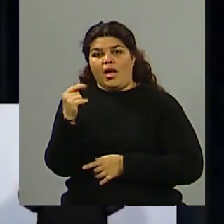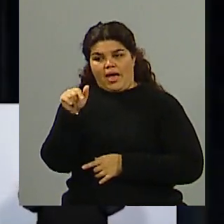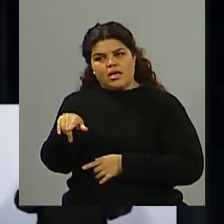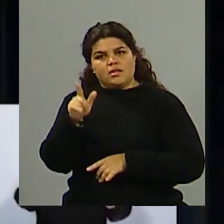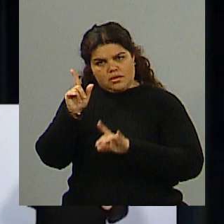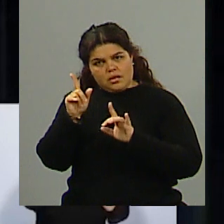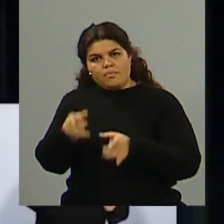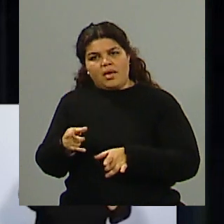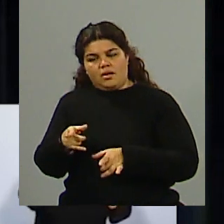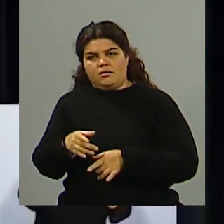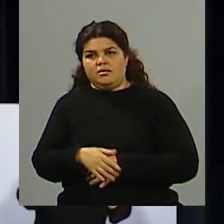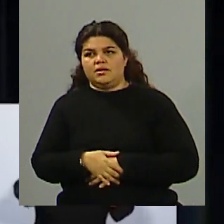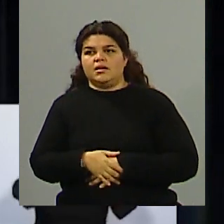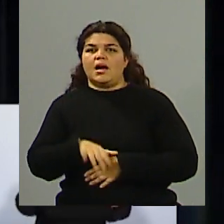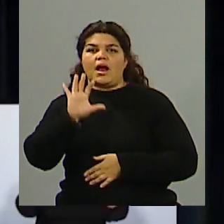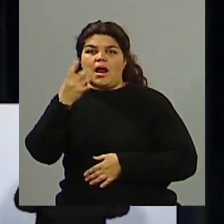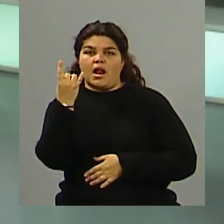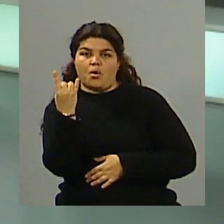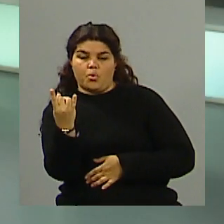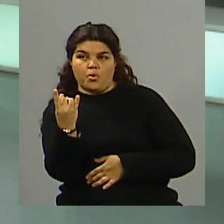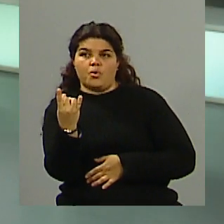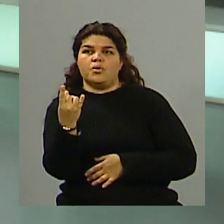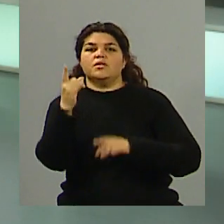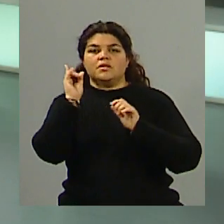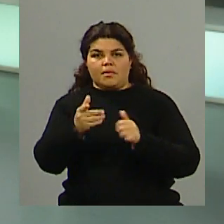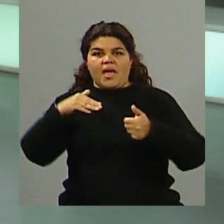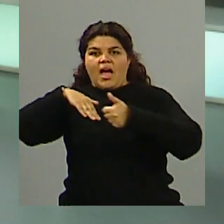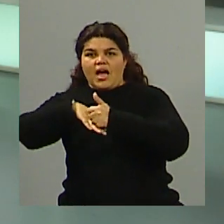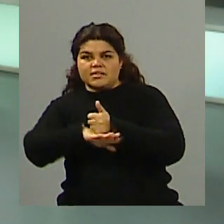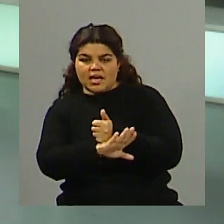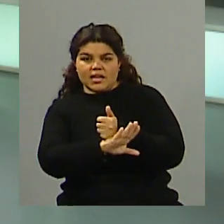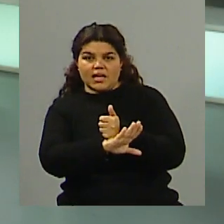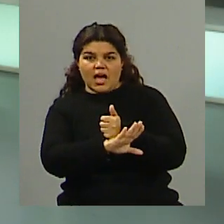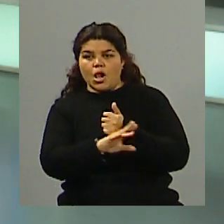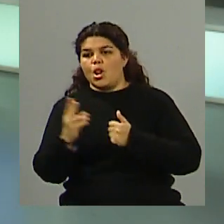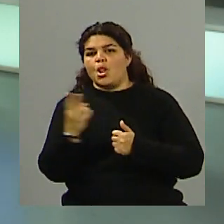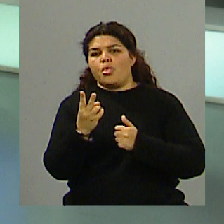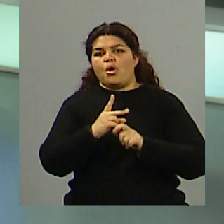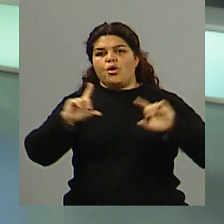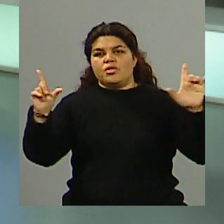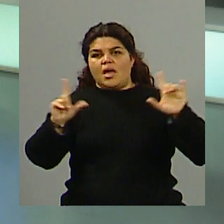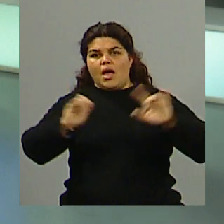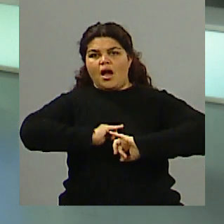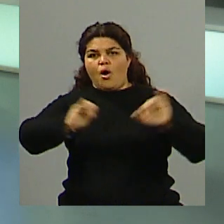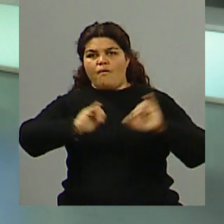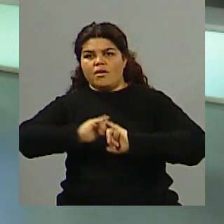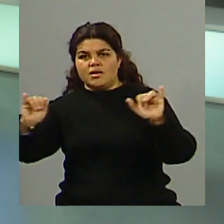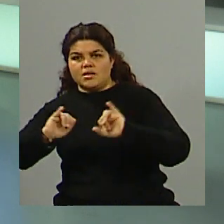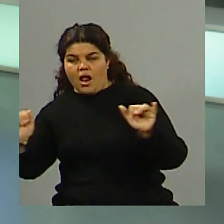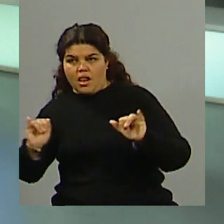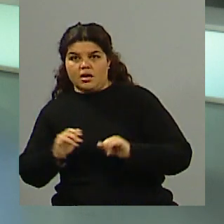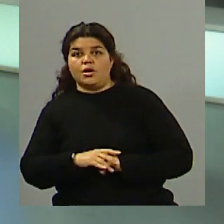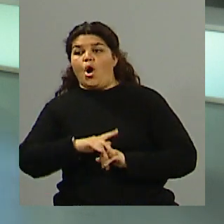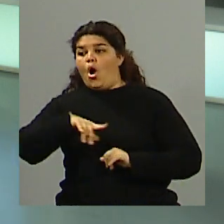canales, pero Señal U como medio público y también el canal Azequia eran los canales oficiales por los cuales los otros canales se